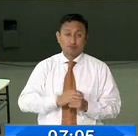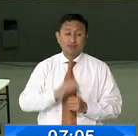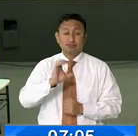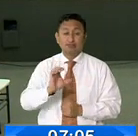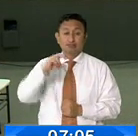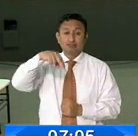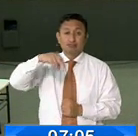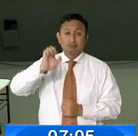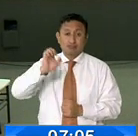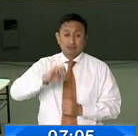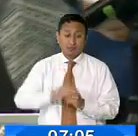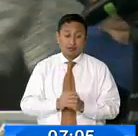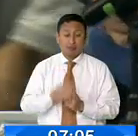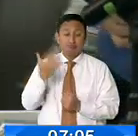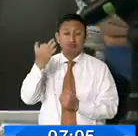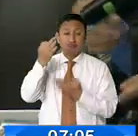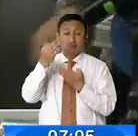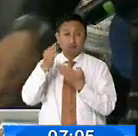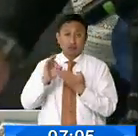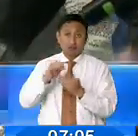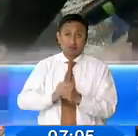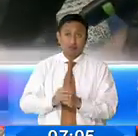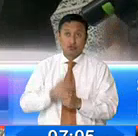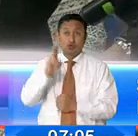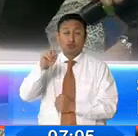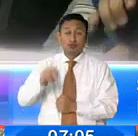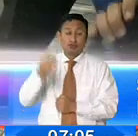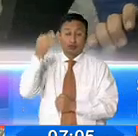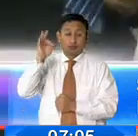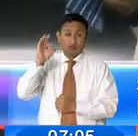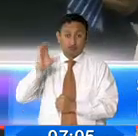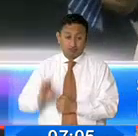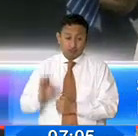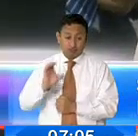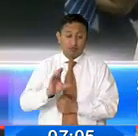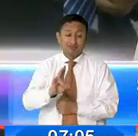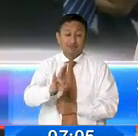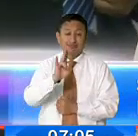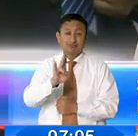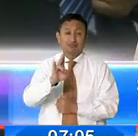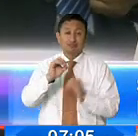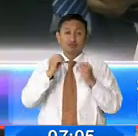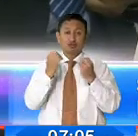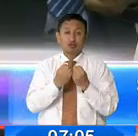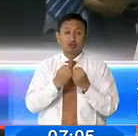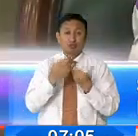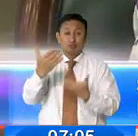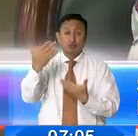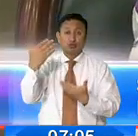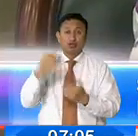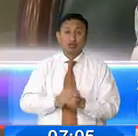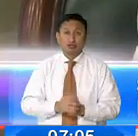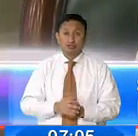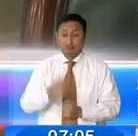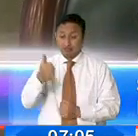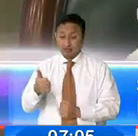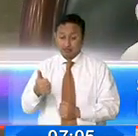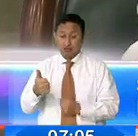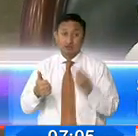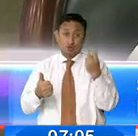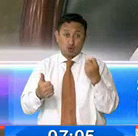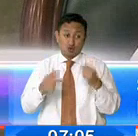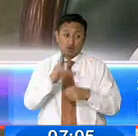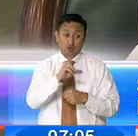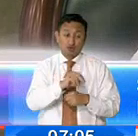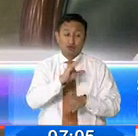aprobó la asignación del Fondo Partidario Permanente del 2019 a siete organizaciones políticas y adocenó por incumplir